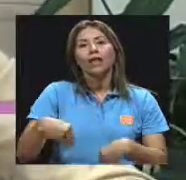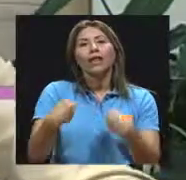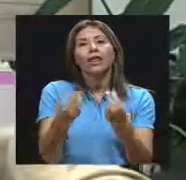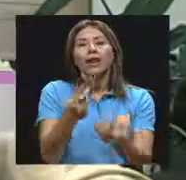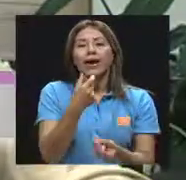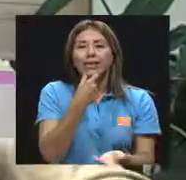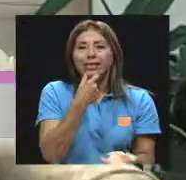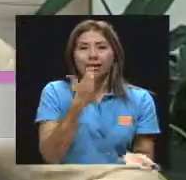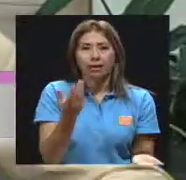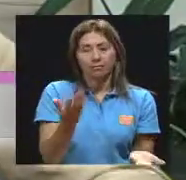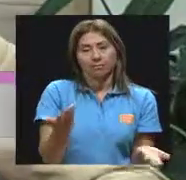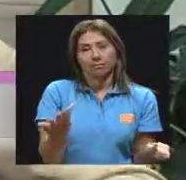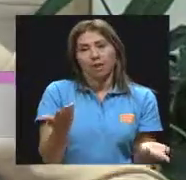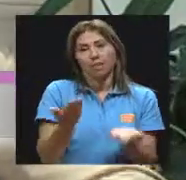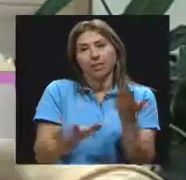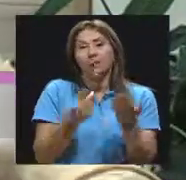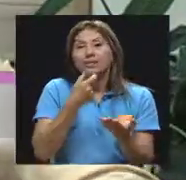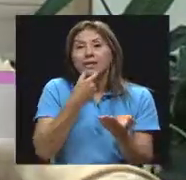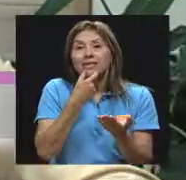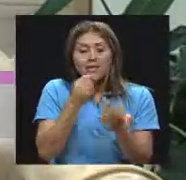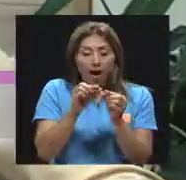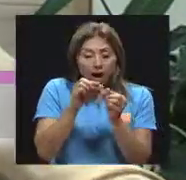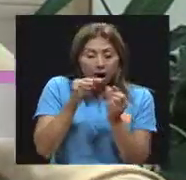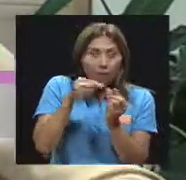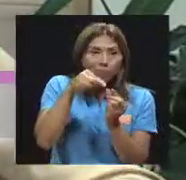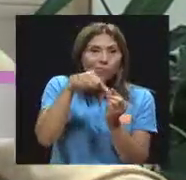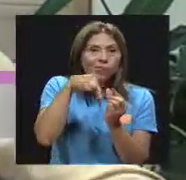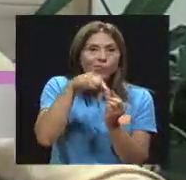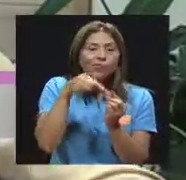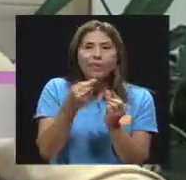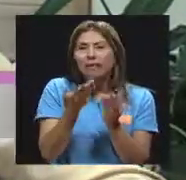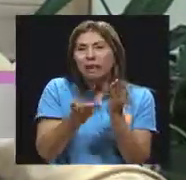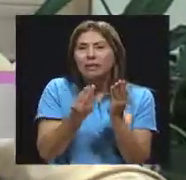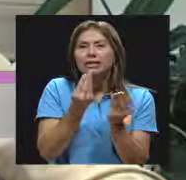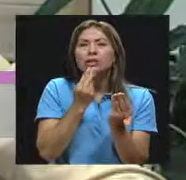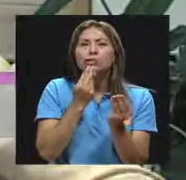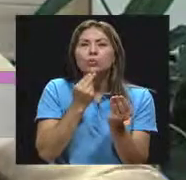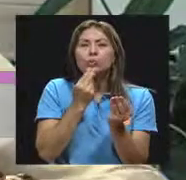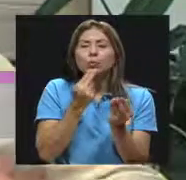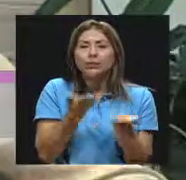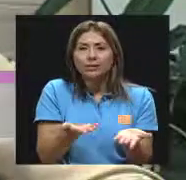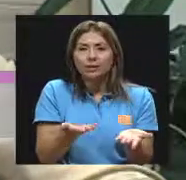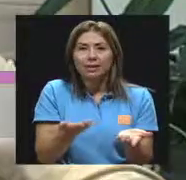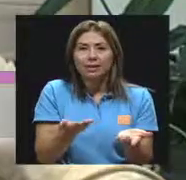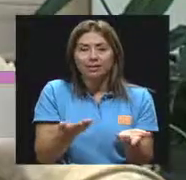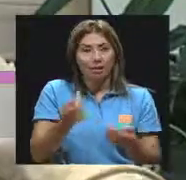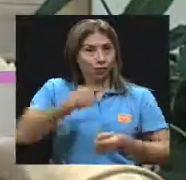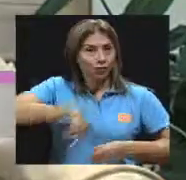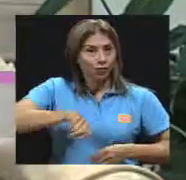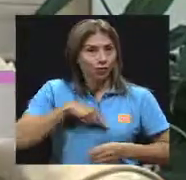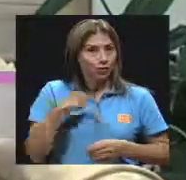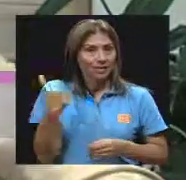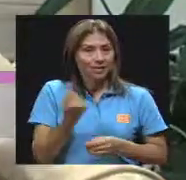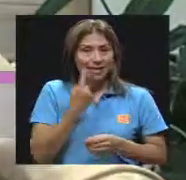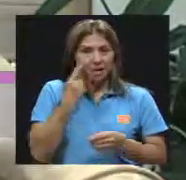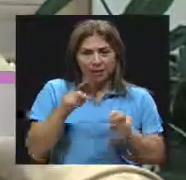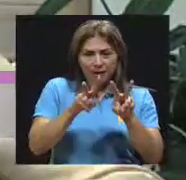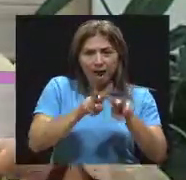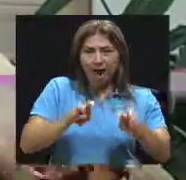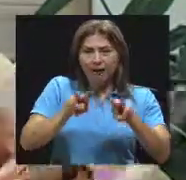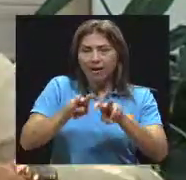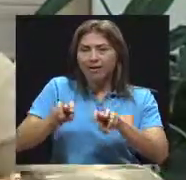relleno que la galleta tiene. Puede ser que sea muy azucarado. Sí, nosotros nos hemos encontrado, porque analizamos las meriendas todos los años en